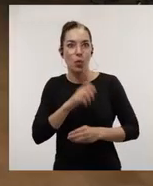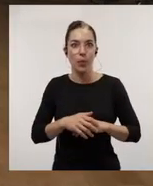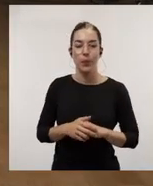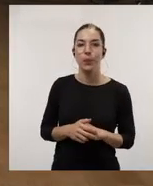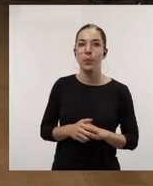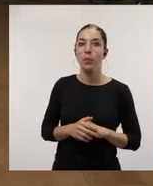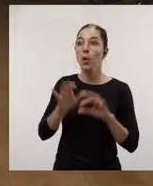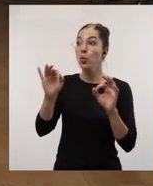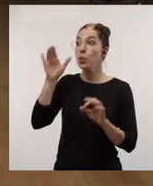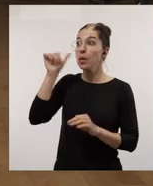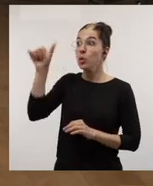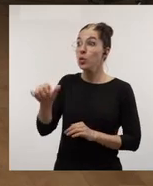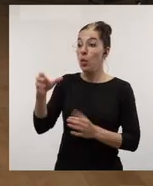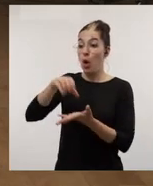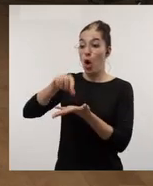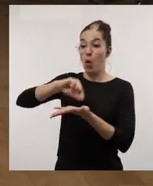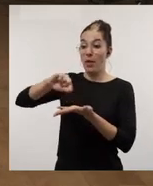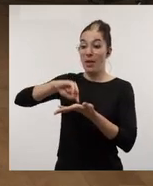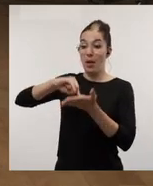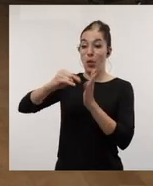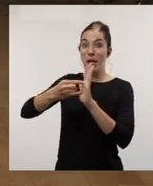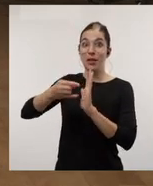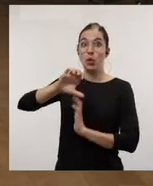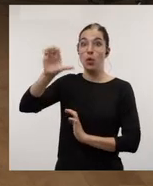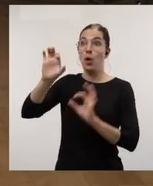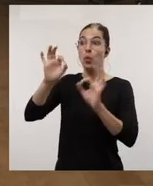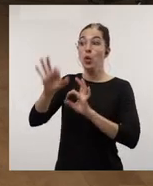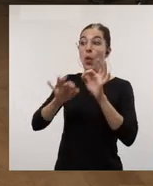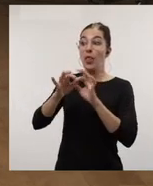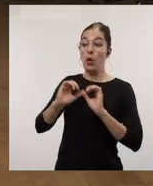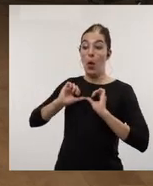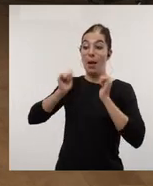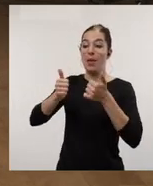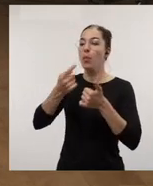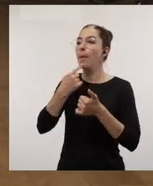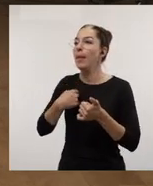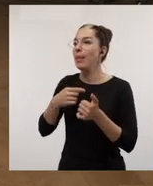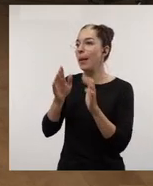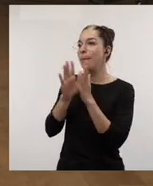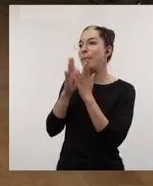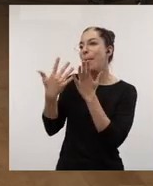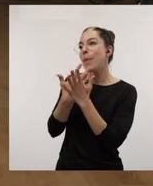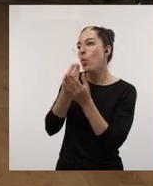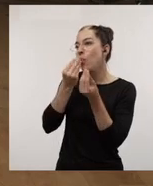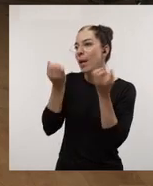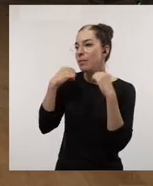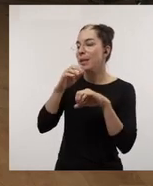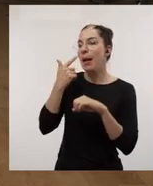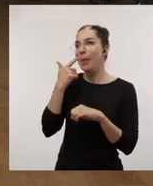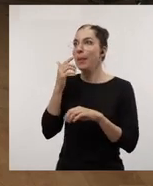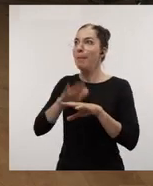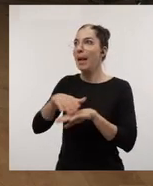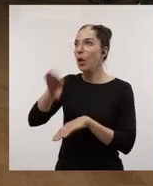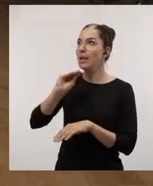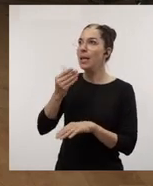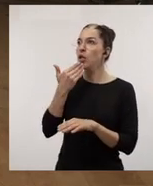Mientras te escuchaba, recordaba que cuando en la Oficina de Proyectos Europeos, al principio de este ciclo, me hablaban del Manual de Buenas Prácticas, me decían,